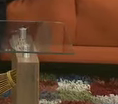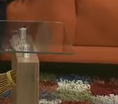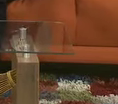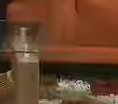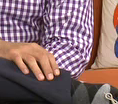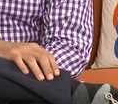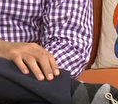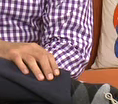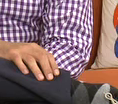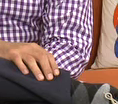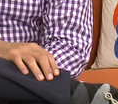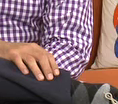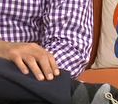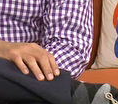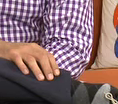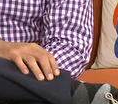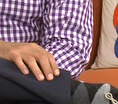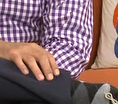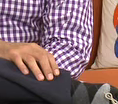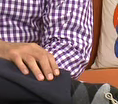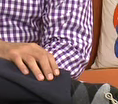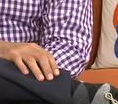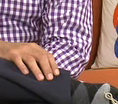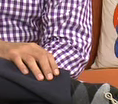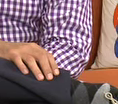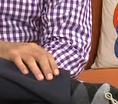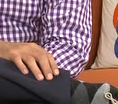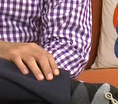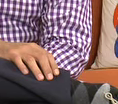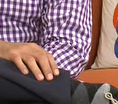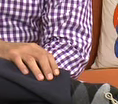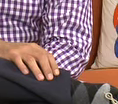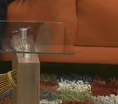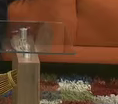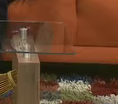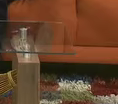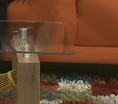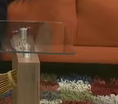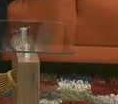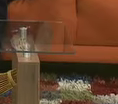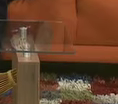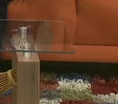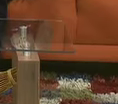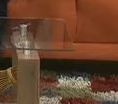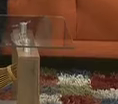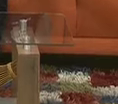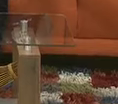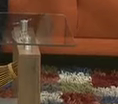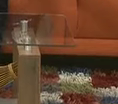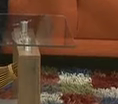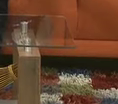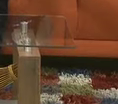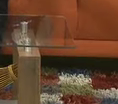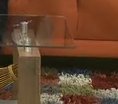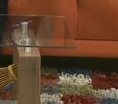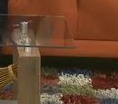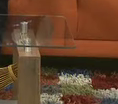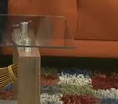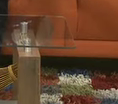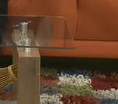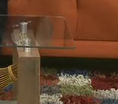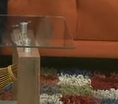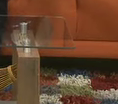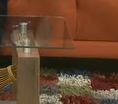discretamente avientan una matiné, bueno, está interesante, y tenemos un gran estreno para mañana, del que haremos crítica la semana entrante, pero sí,